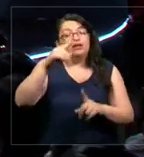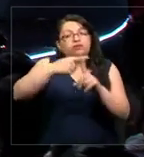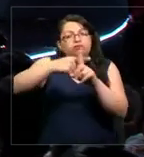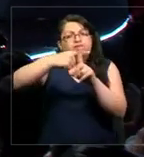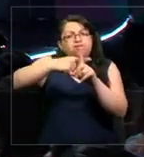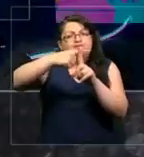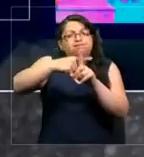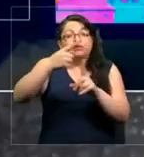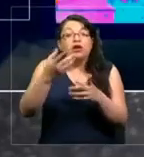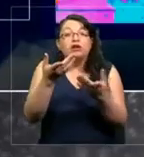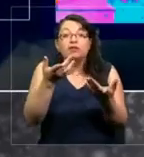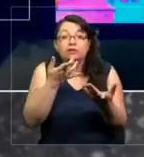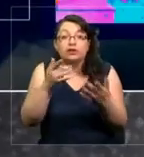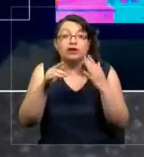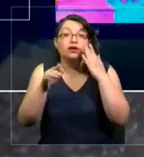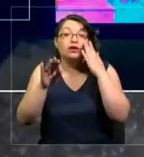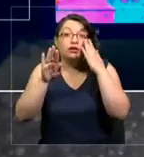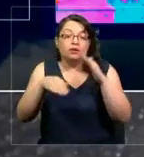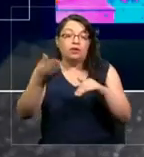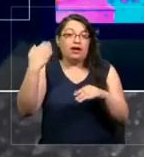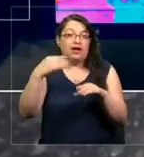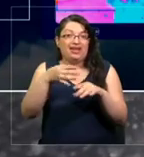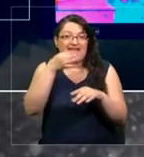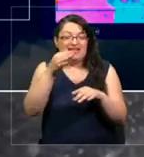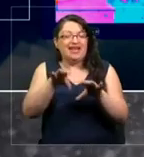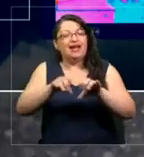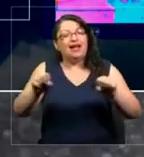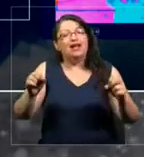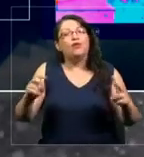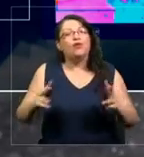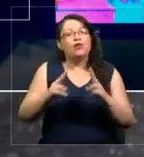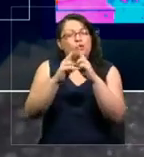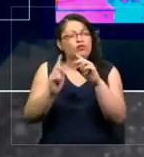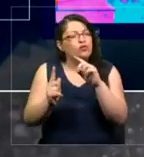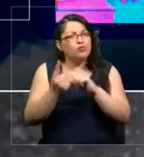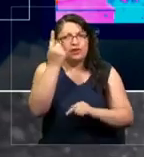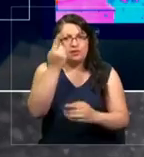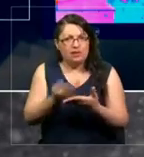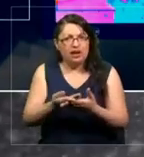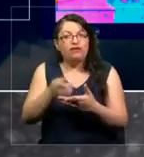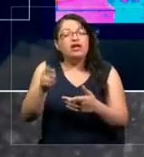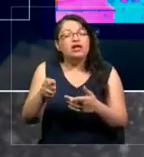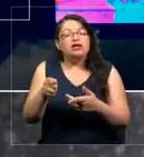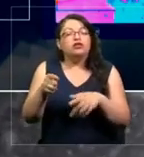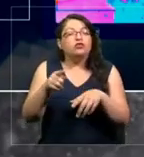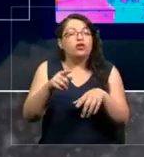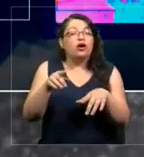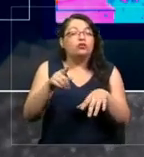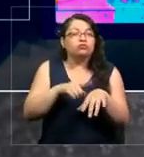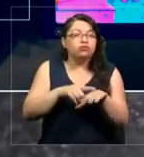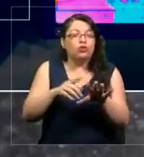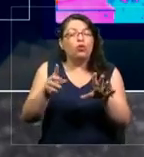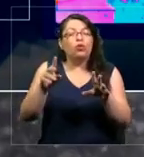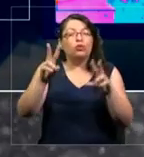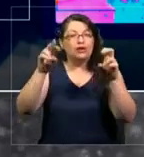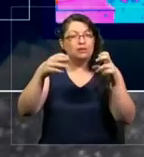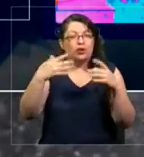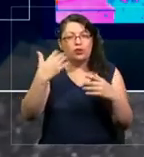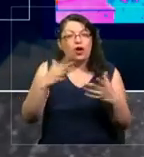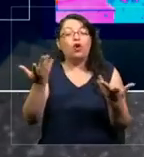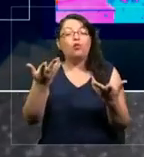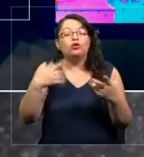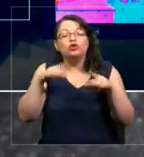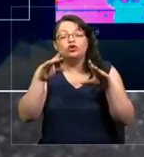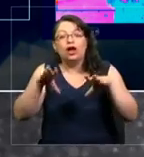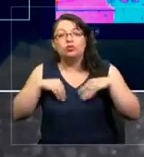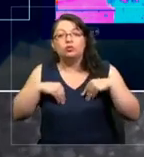al igual como dije, el Acuerdo París fue un hito y un punto de inflexión en cómo abordamos el cambio climático y yo creo que